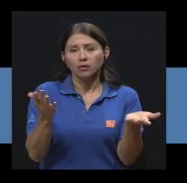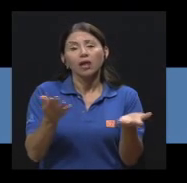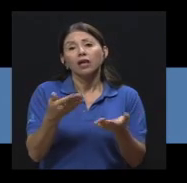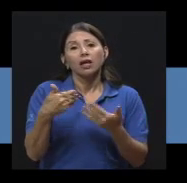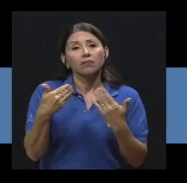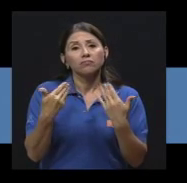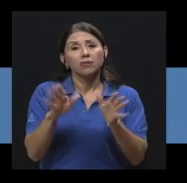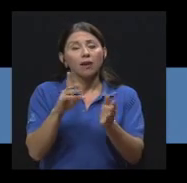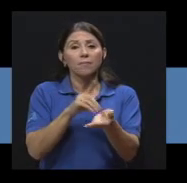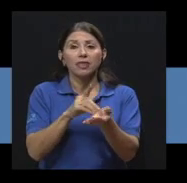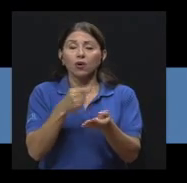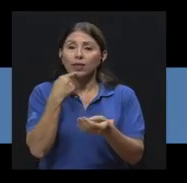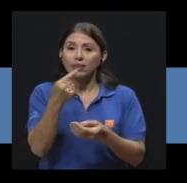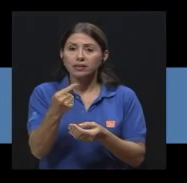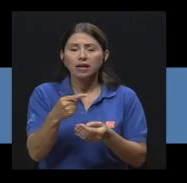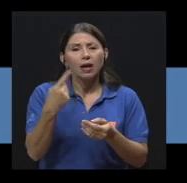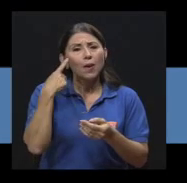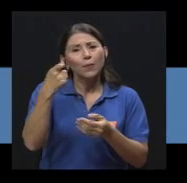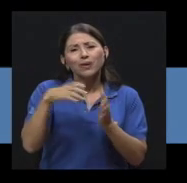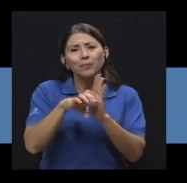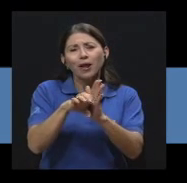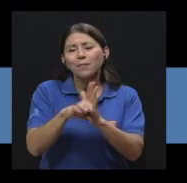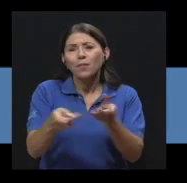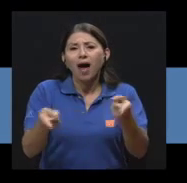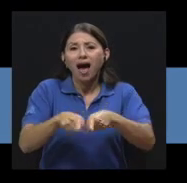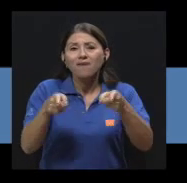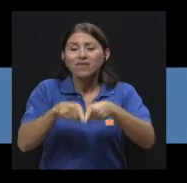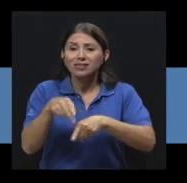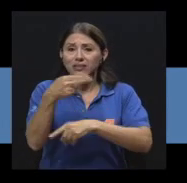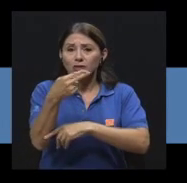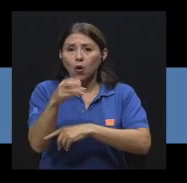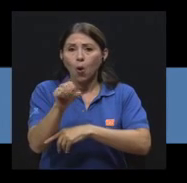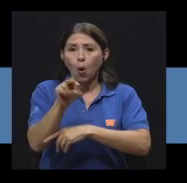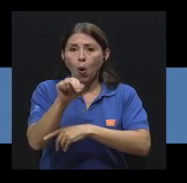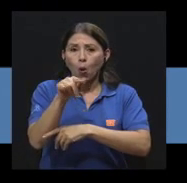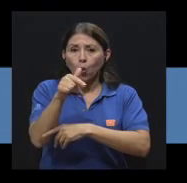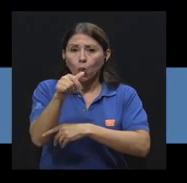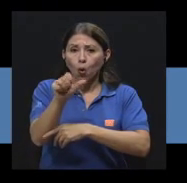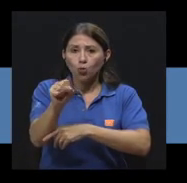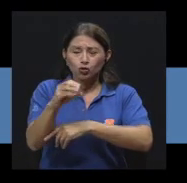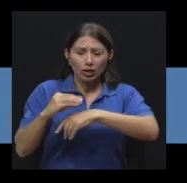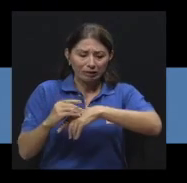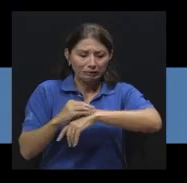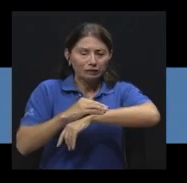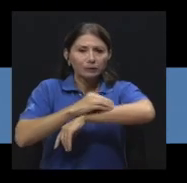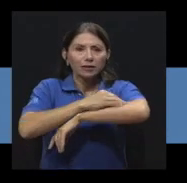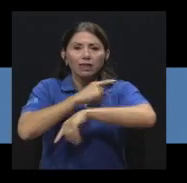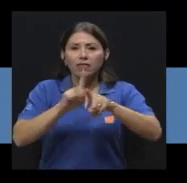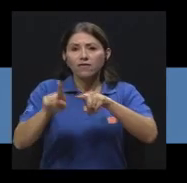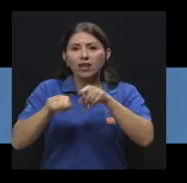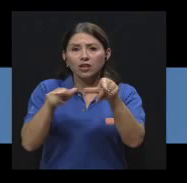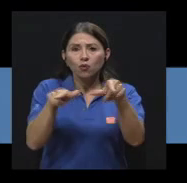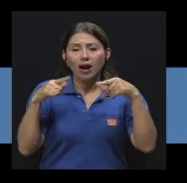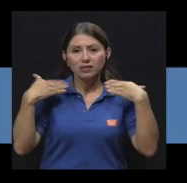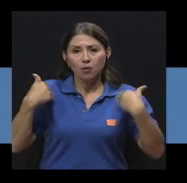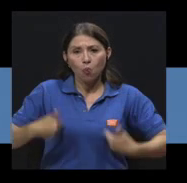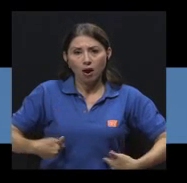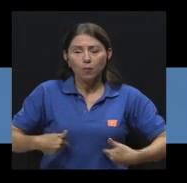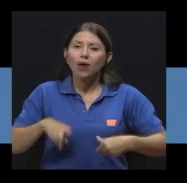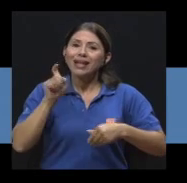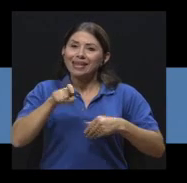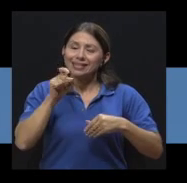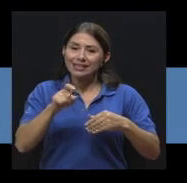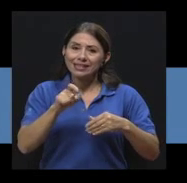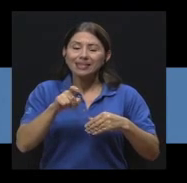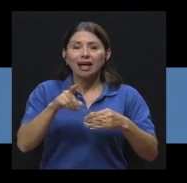el médico le prescribe, porque en muchos casos los hongos en diferentes partes del cuerpo necesitan